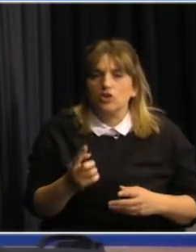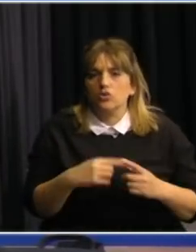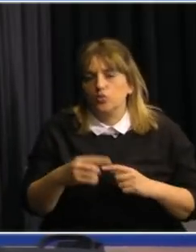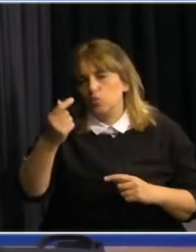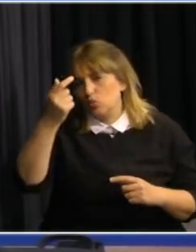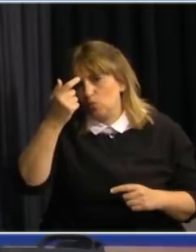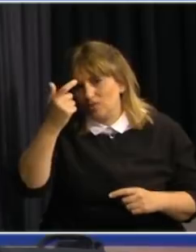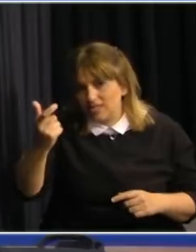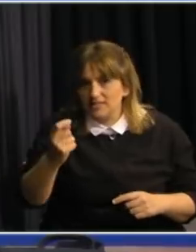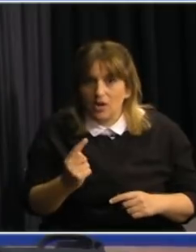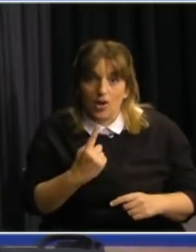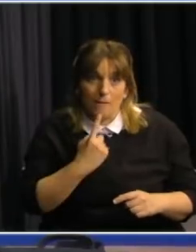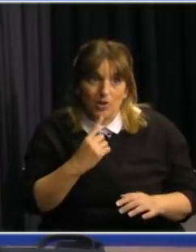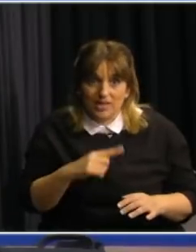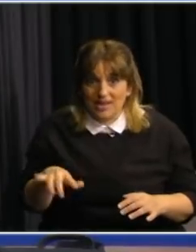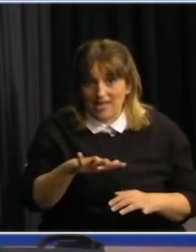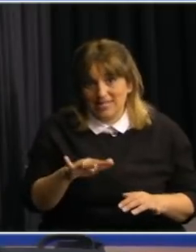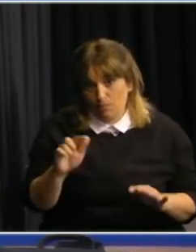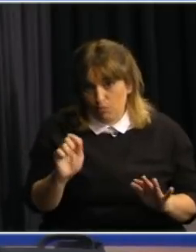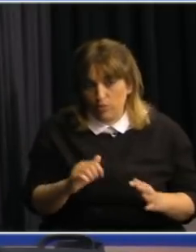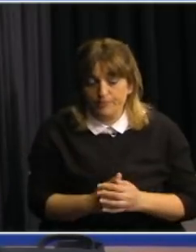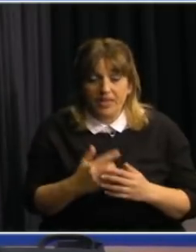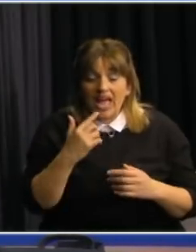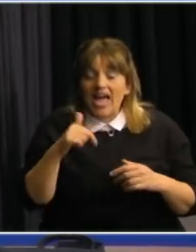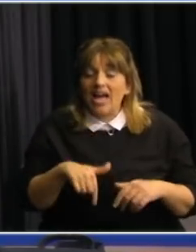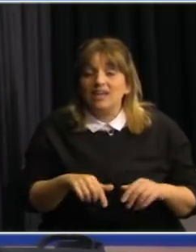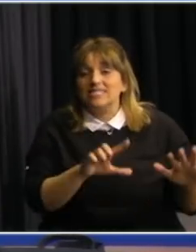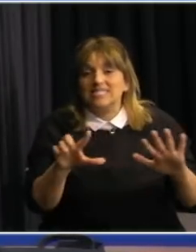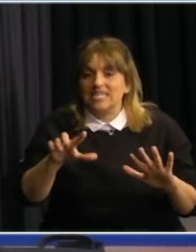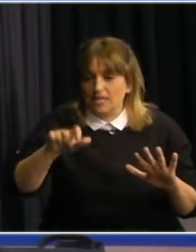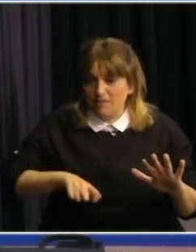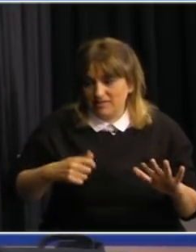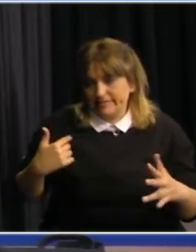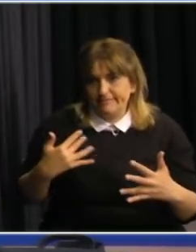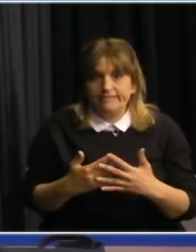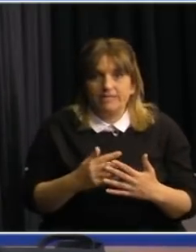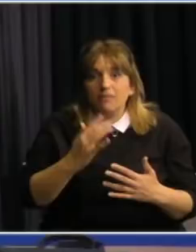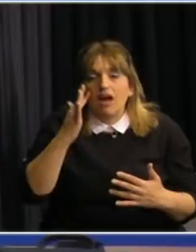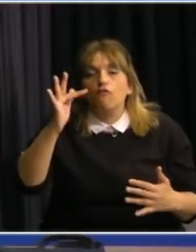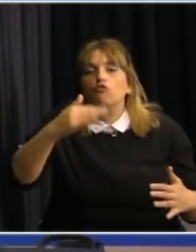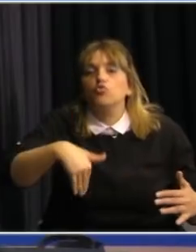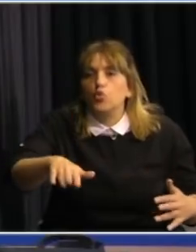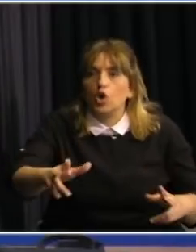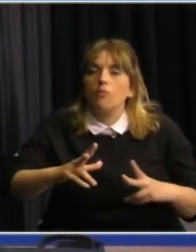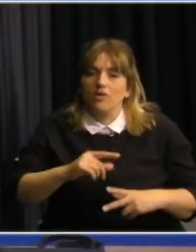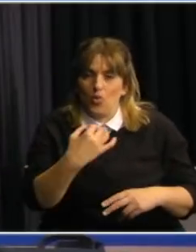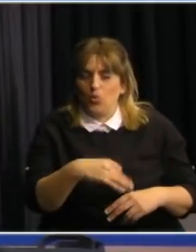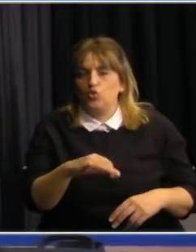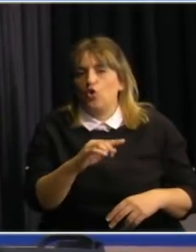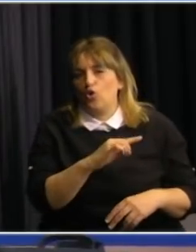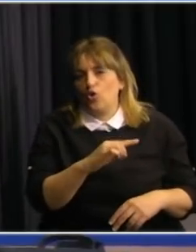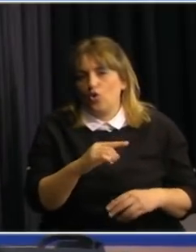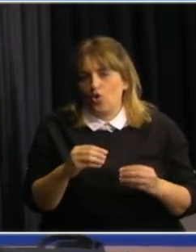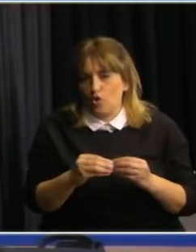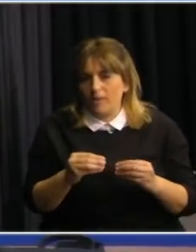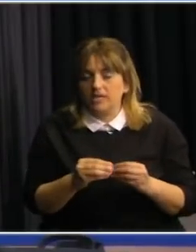públicas. Desde las lecciones aprendidas en estos 7 meses y de cara al futuro como muy bien decía Fernando, los dos